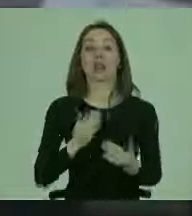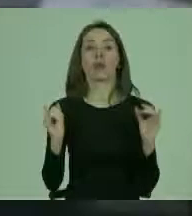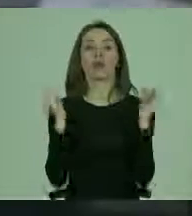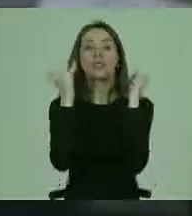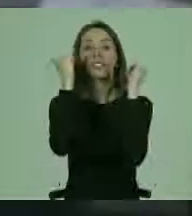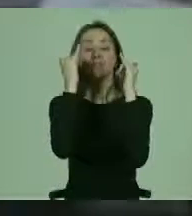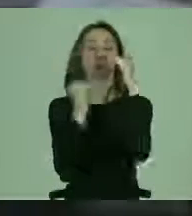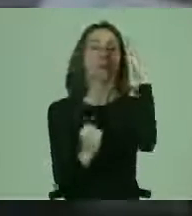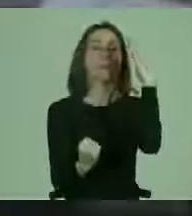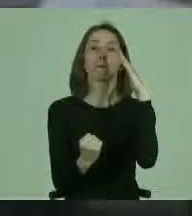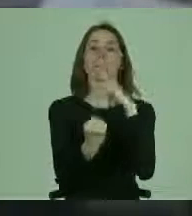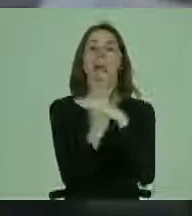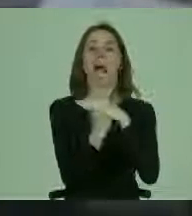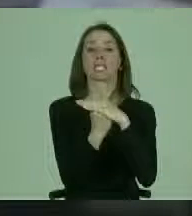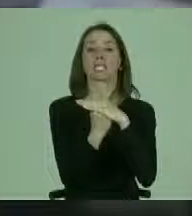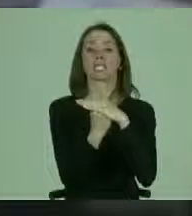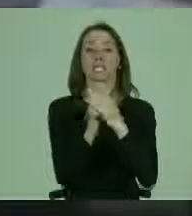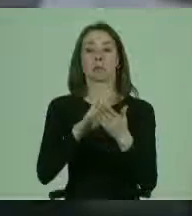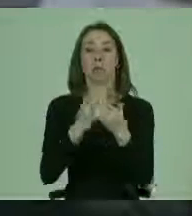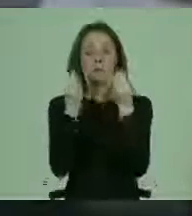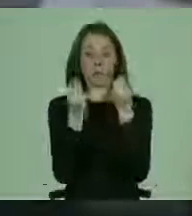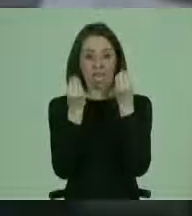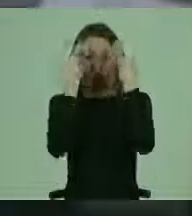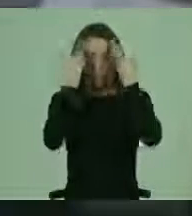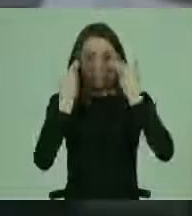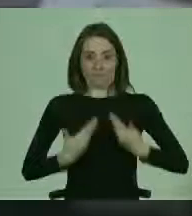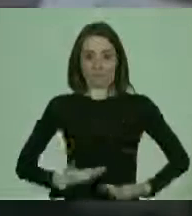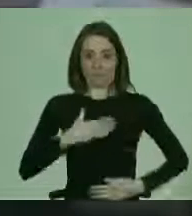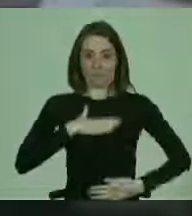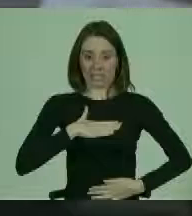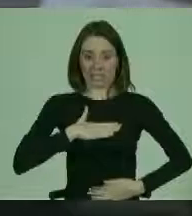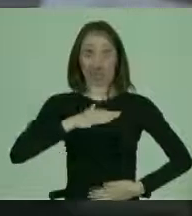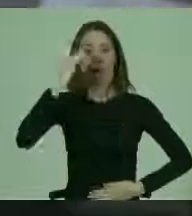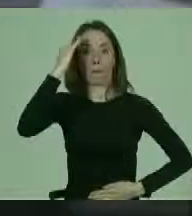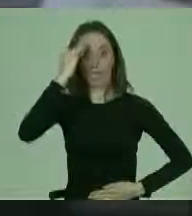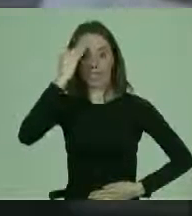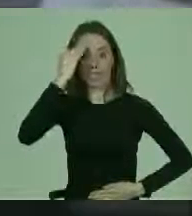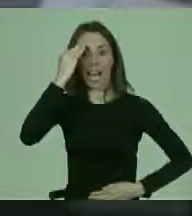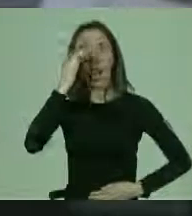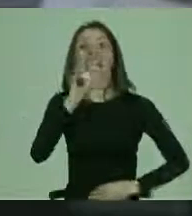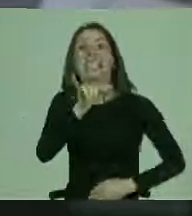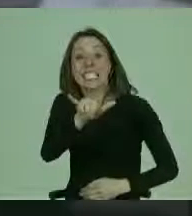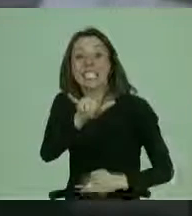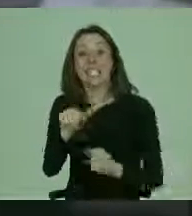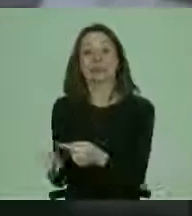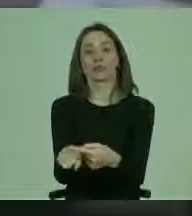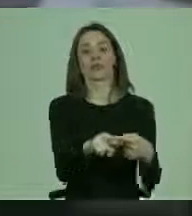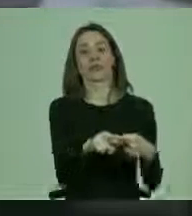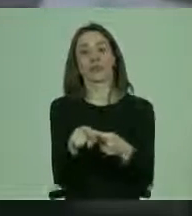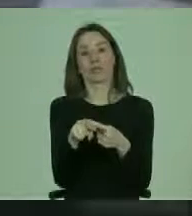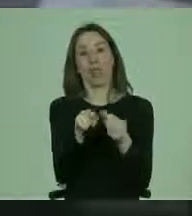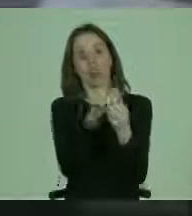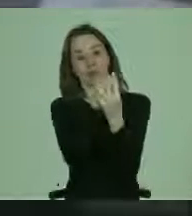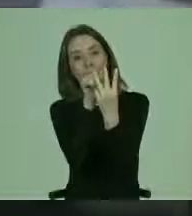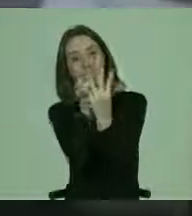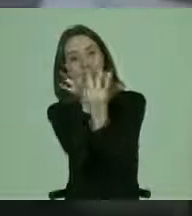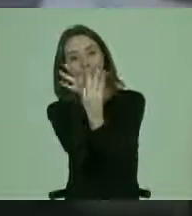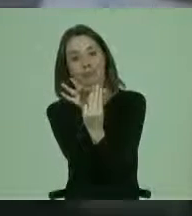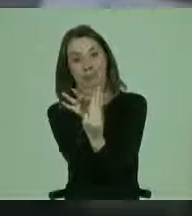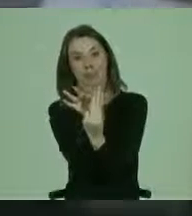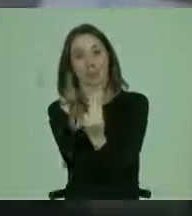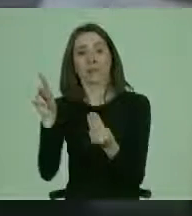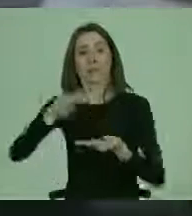gozar del máximo grado de bienestar físico, mental y social. Y entonces la